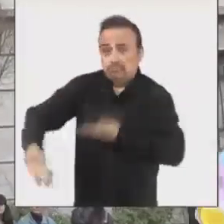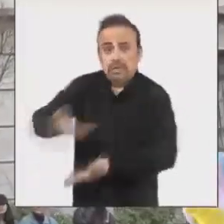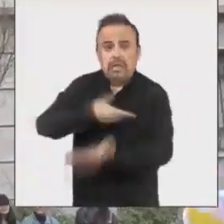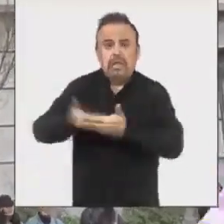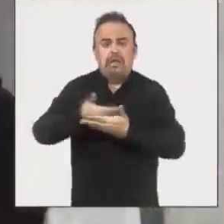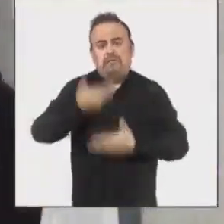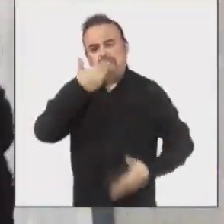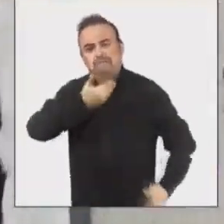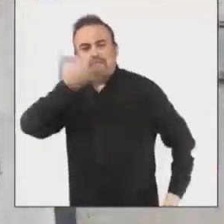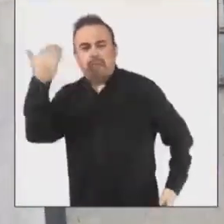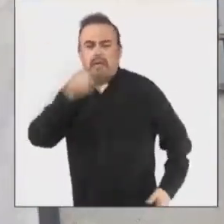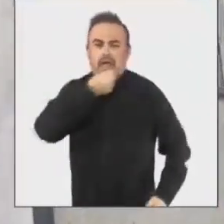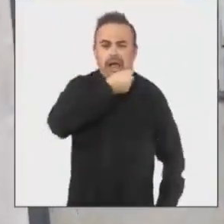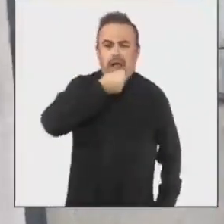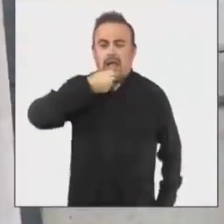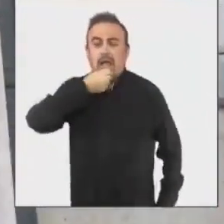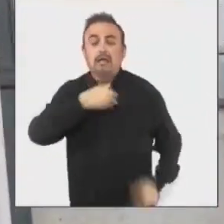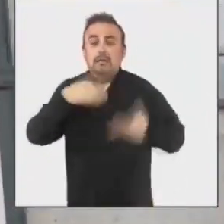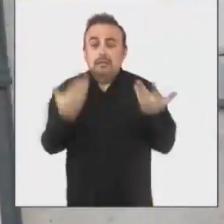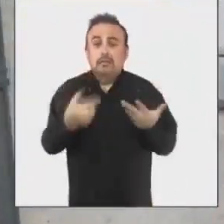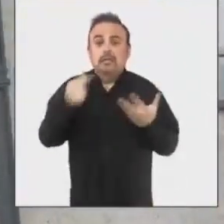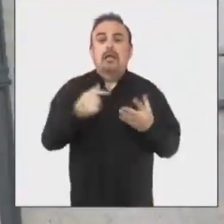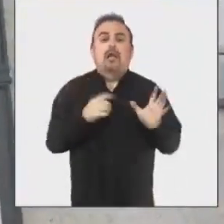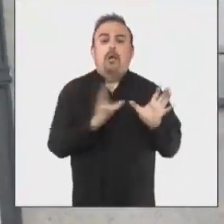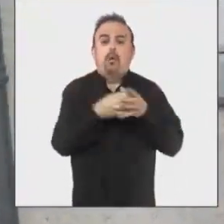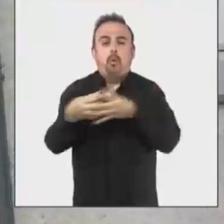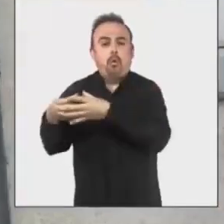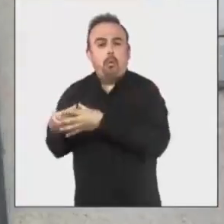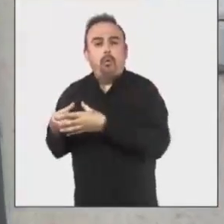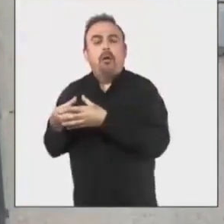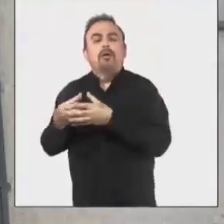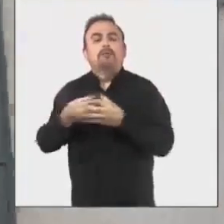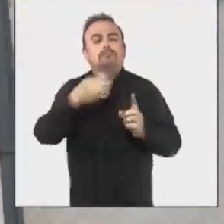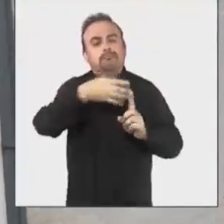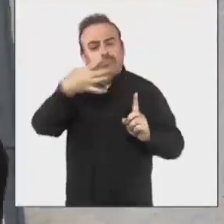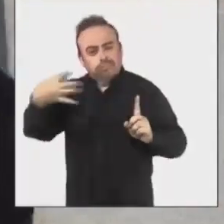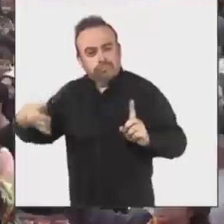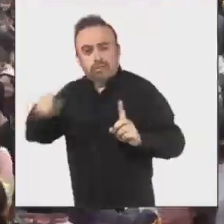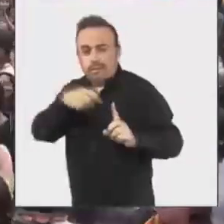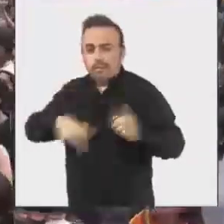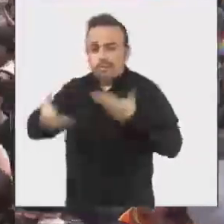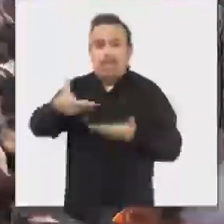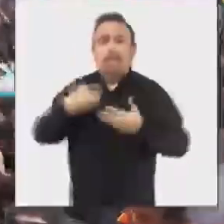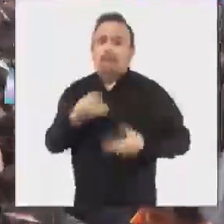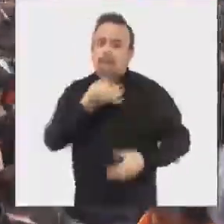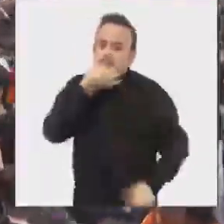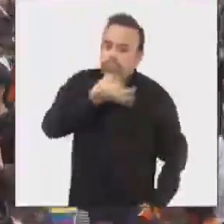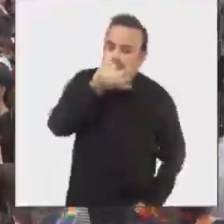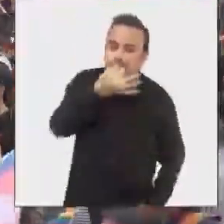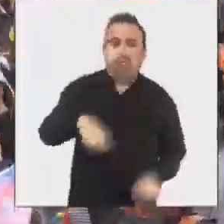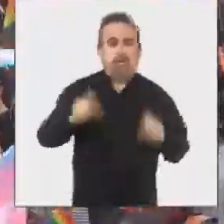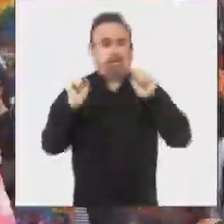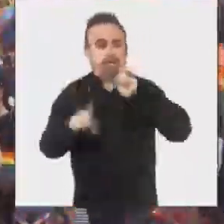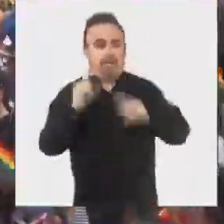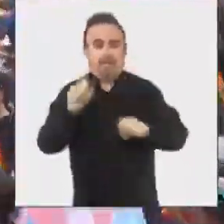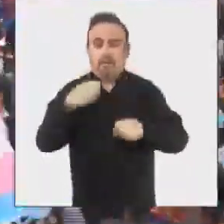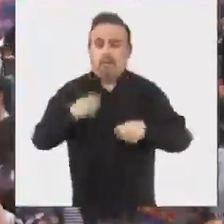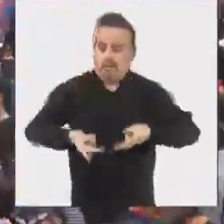artistas y también las agrupaciones de la diversidad que entregaron su mensaje por la defensa de los derechos